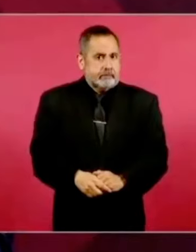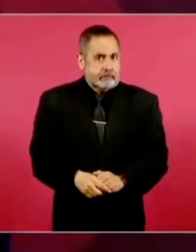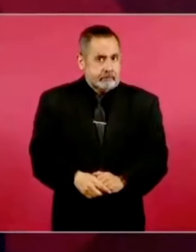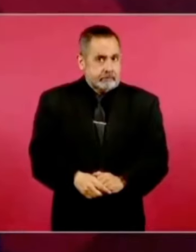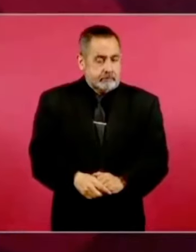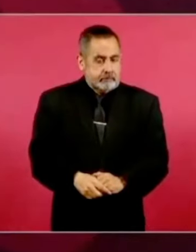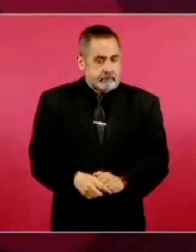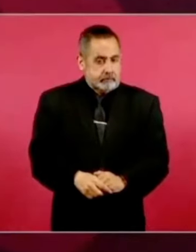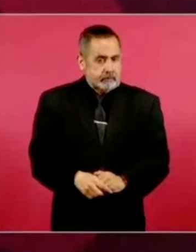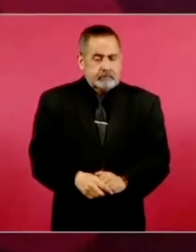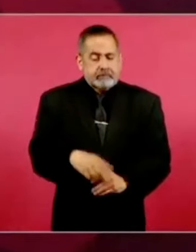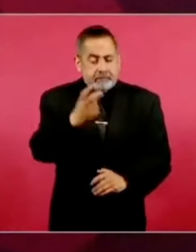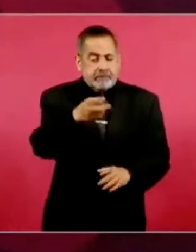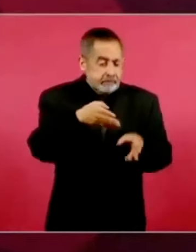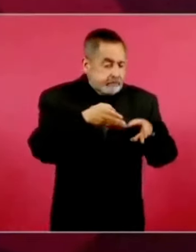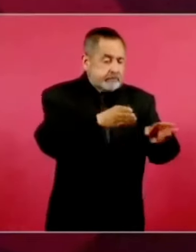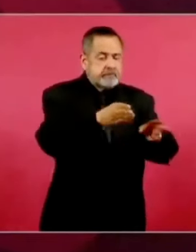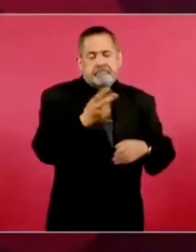No es por ahí.